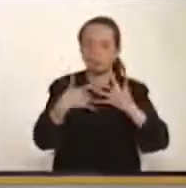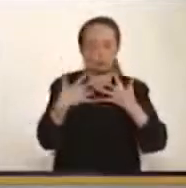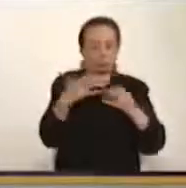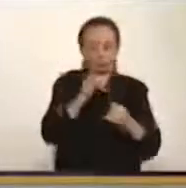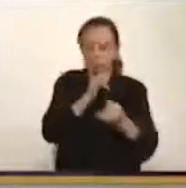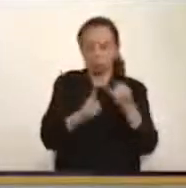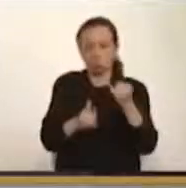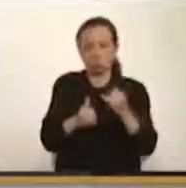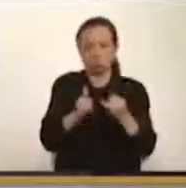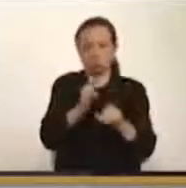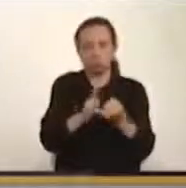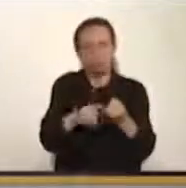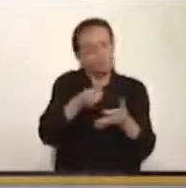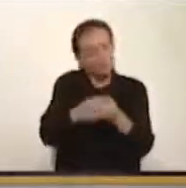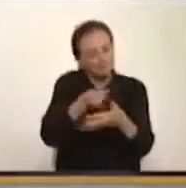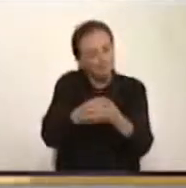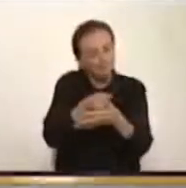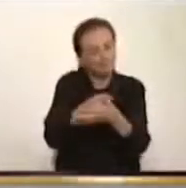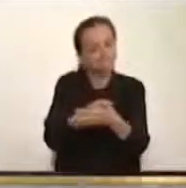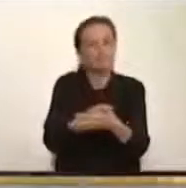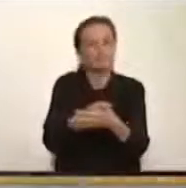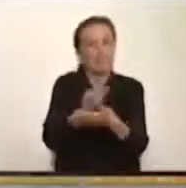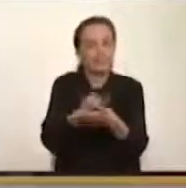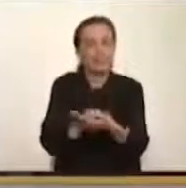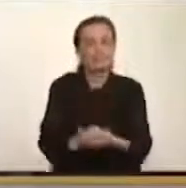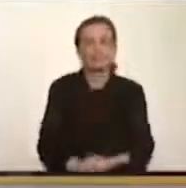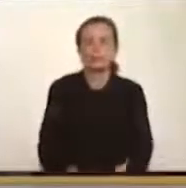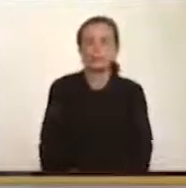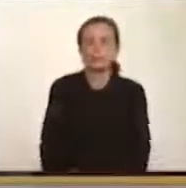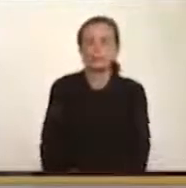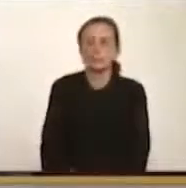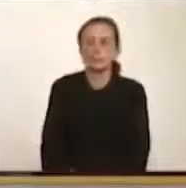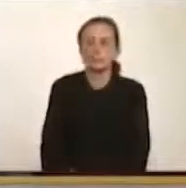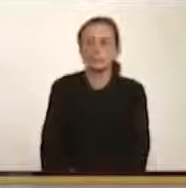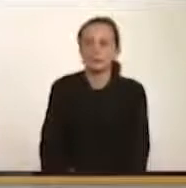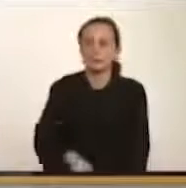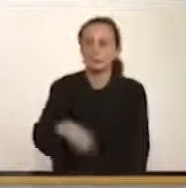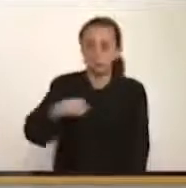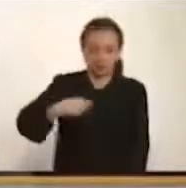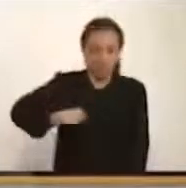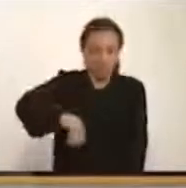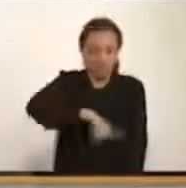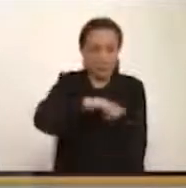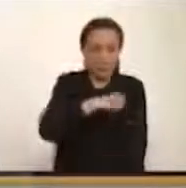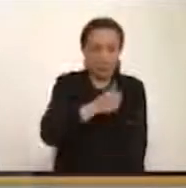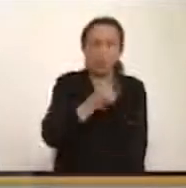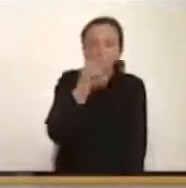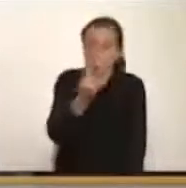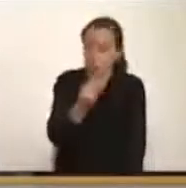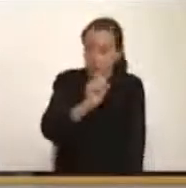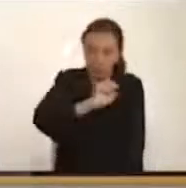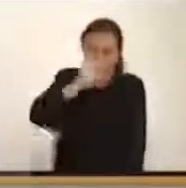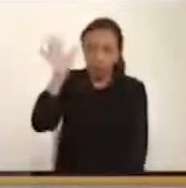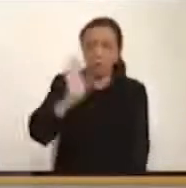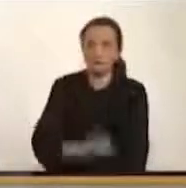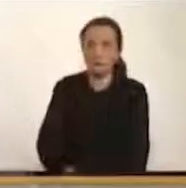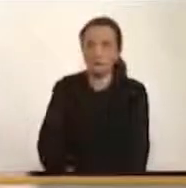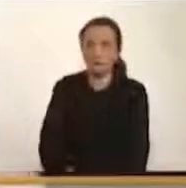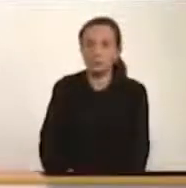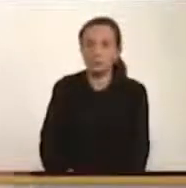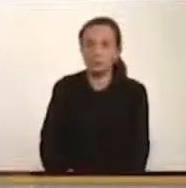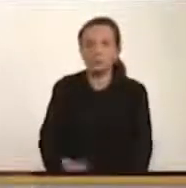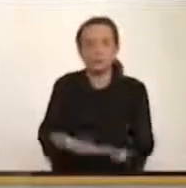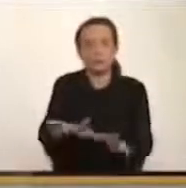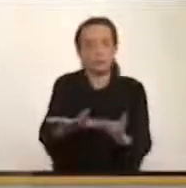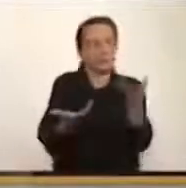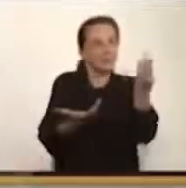insistir en esto. Nosotros tenemos interés de un diálogo con las